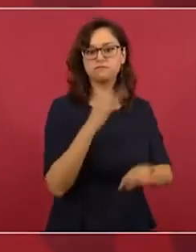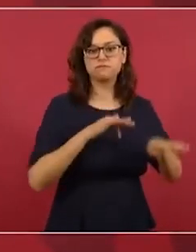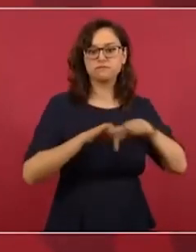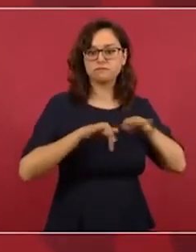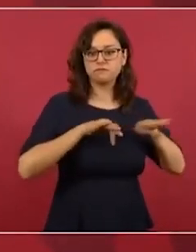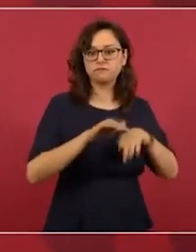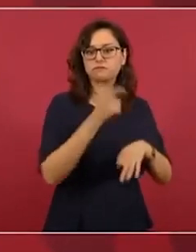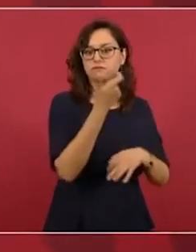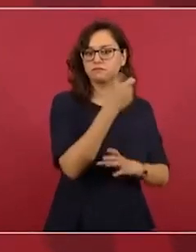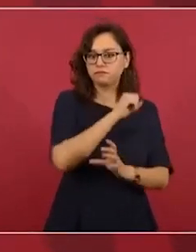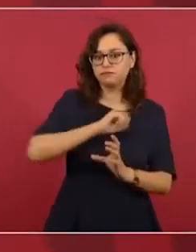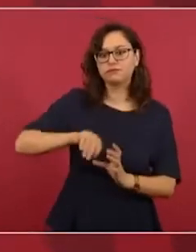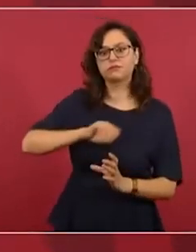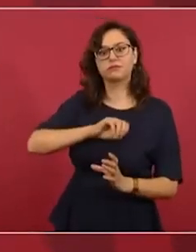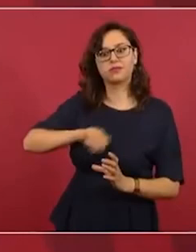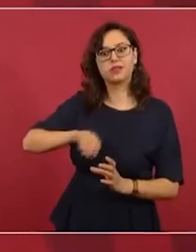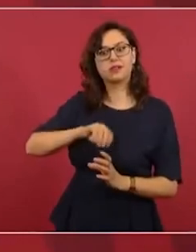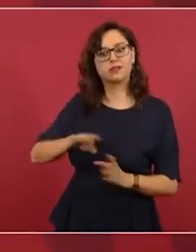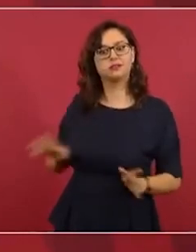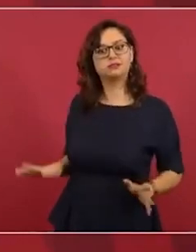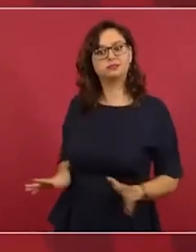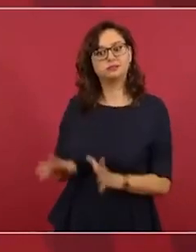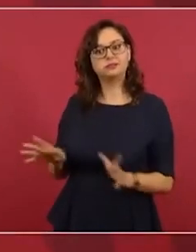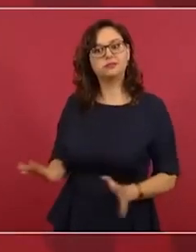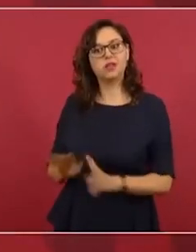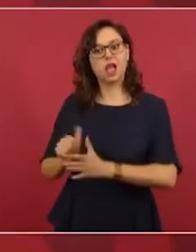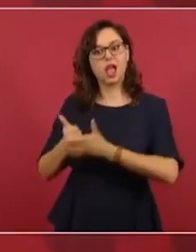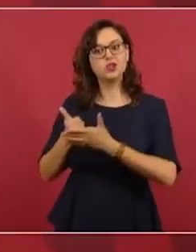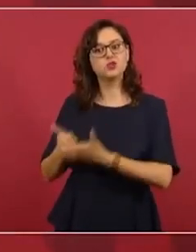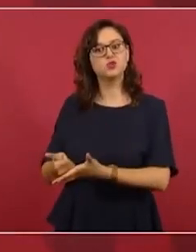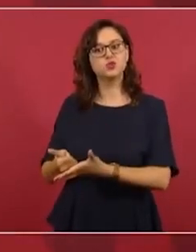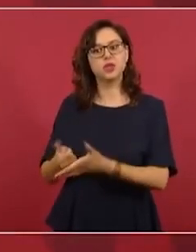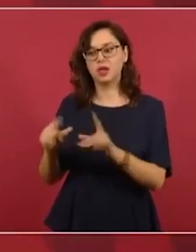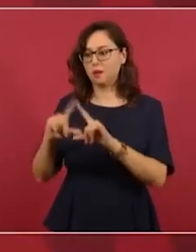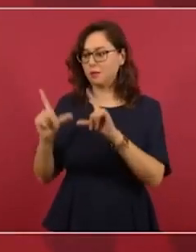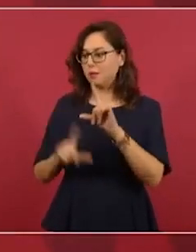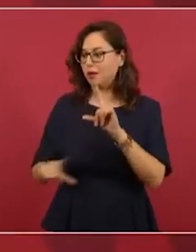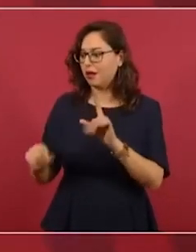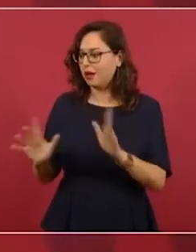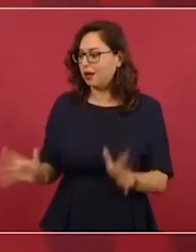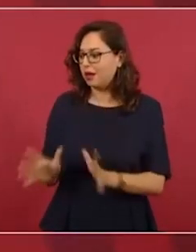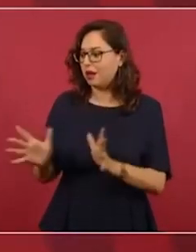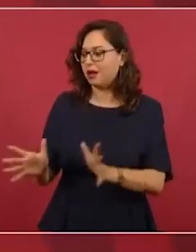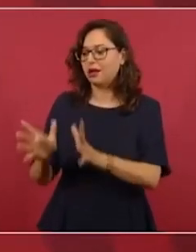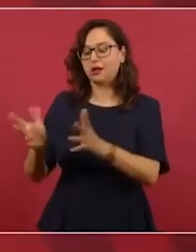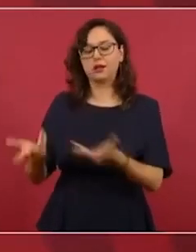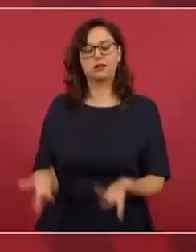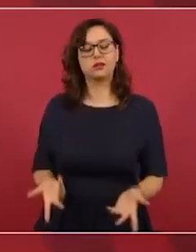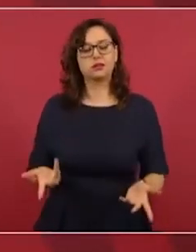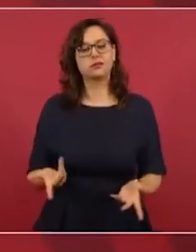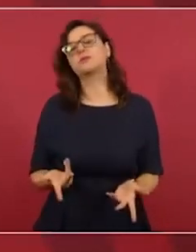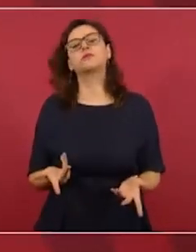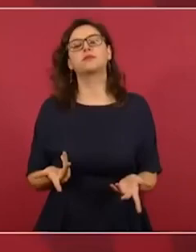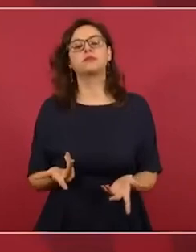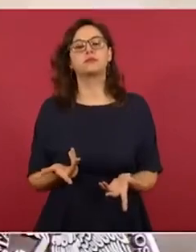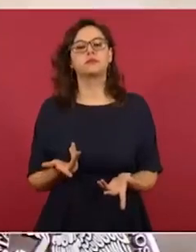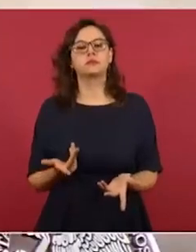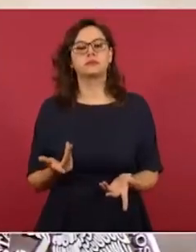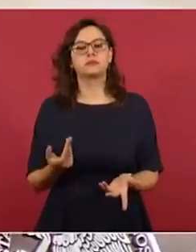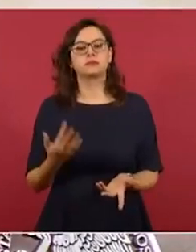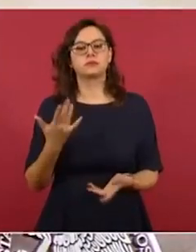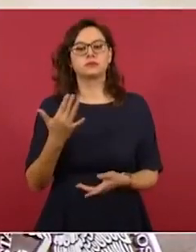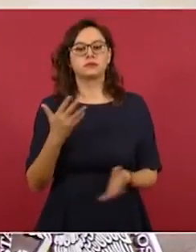nos ayudan mandándole a sus familiares más de 50 mil millones de dólares